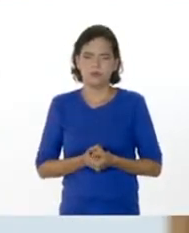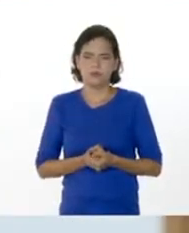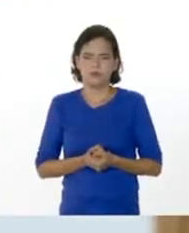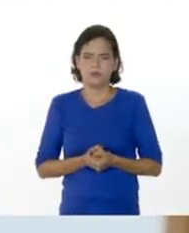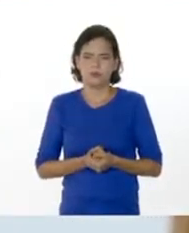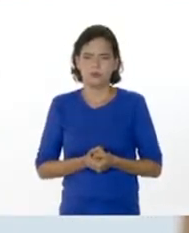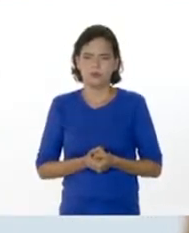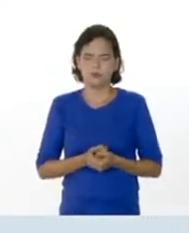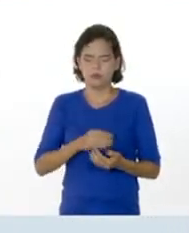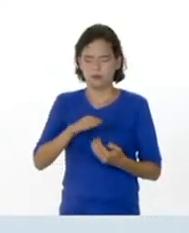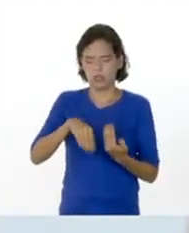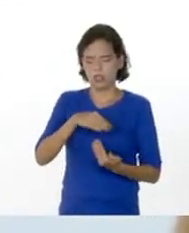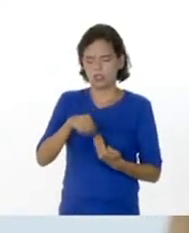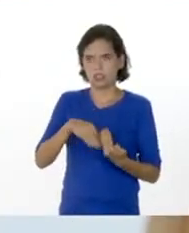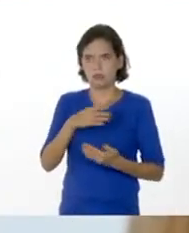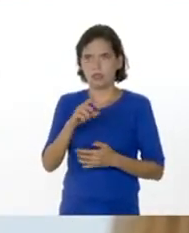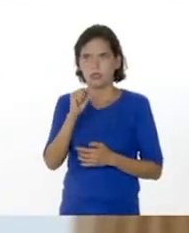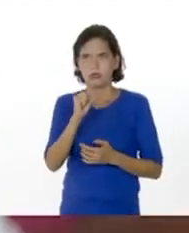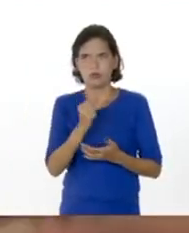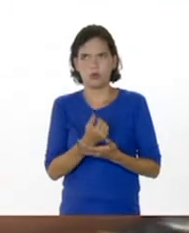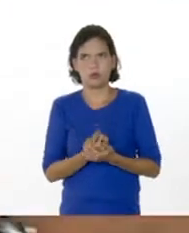Para que se mezcle un poco.